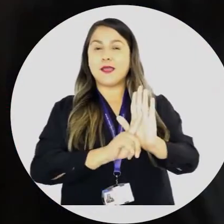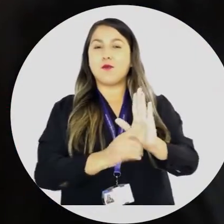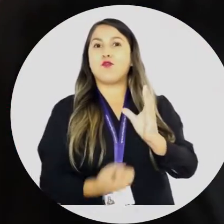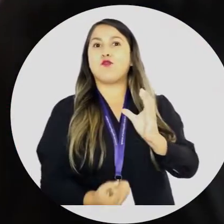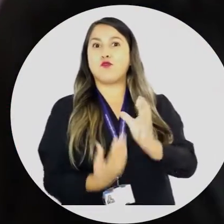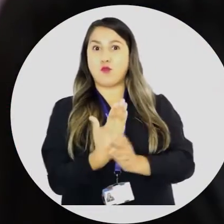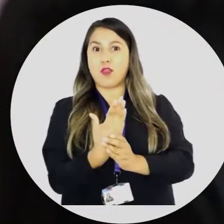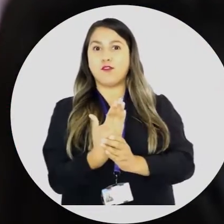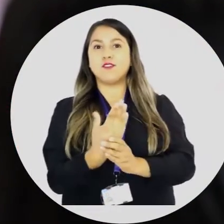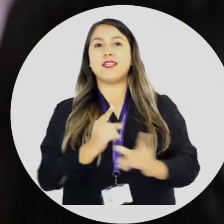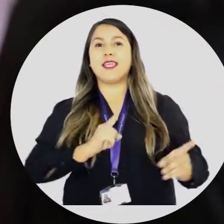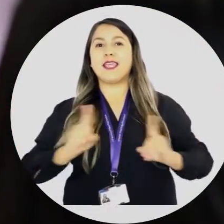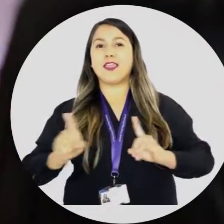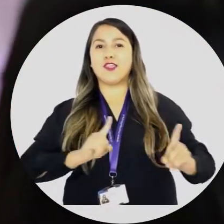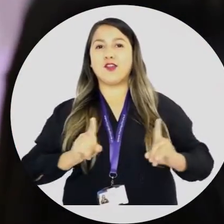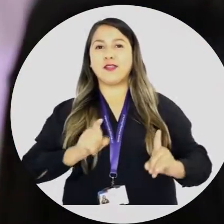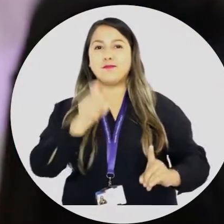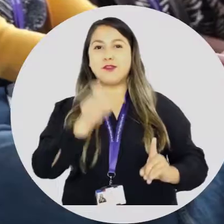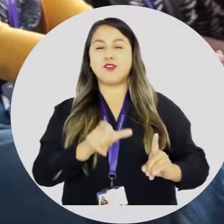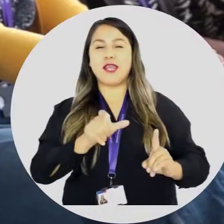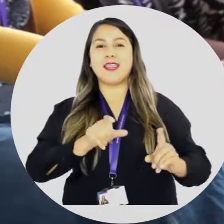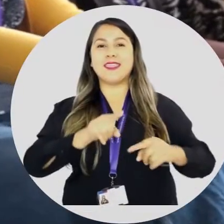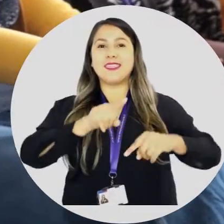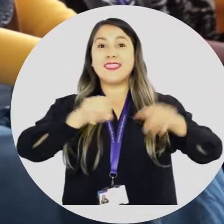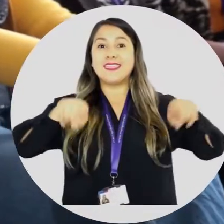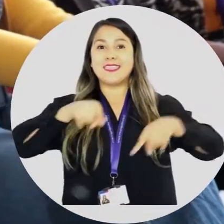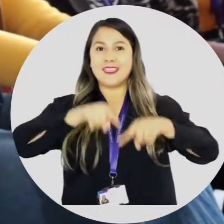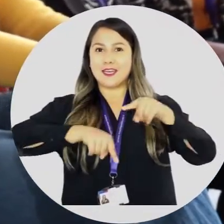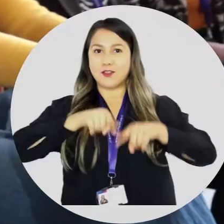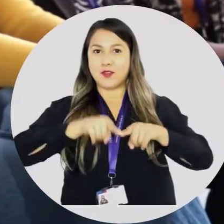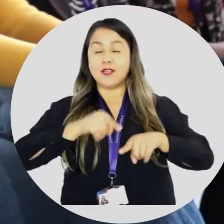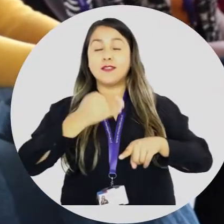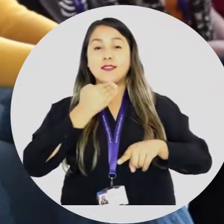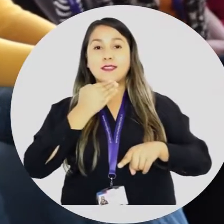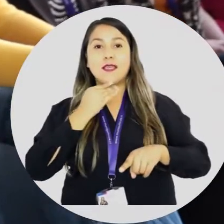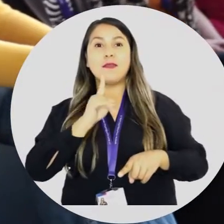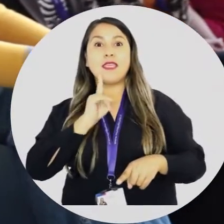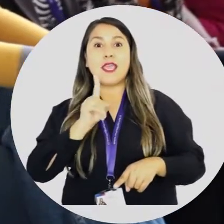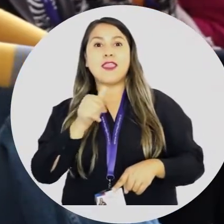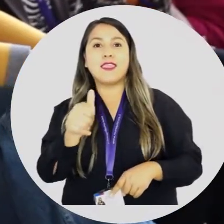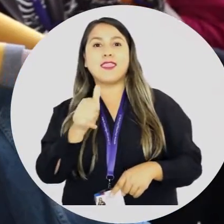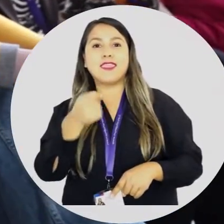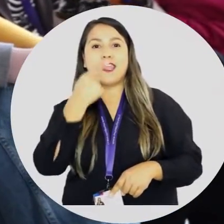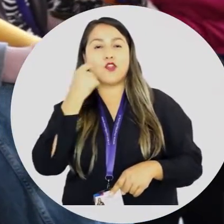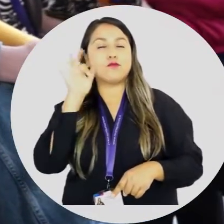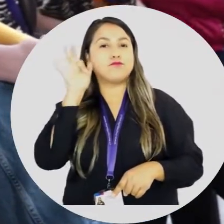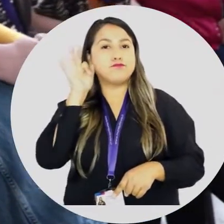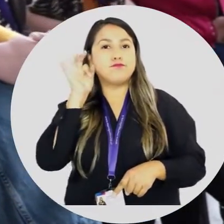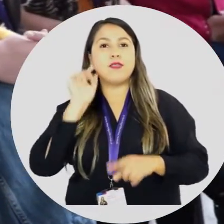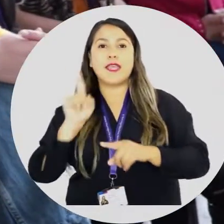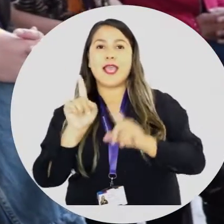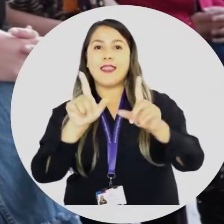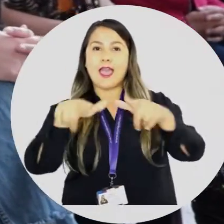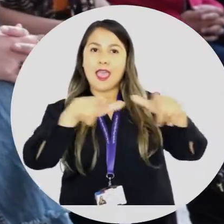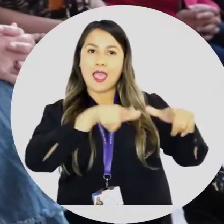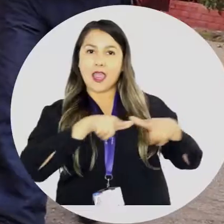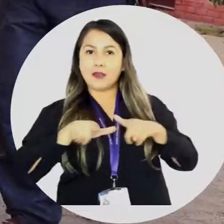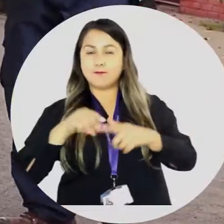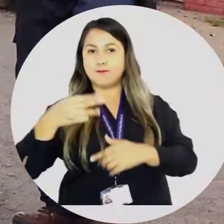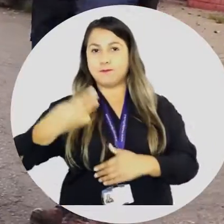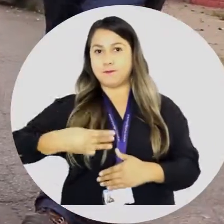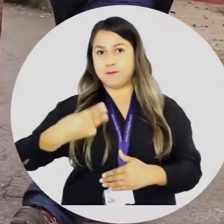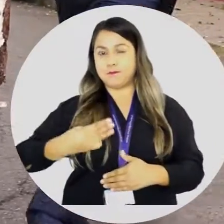las nuevas y nuevos gestores territoriales, así como también a las y los directores de cada área municipal.